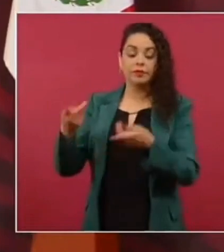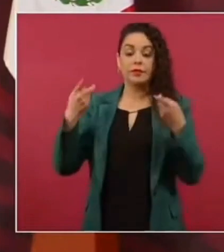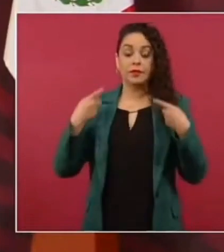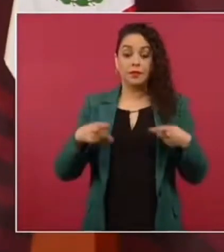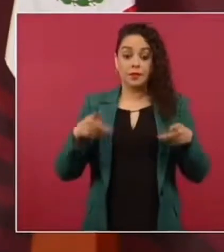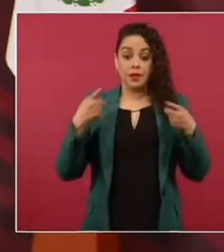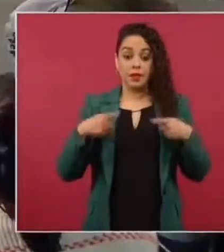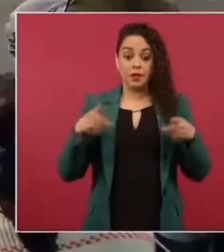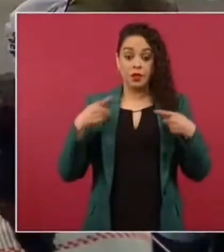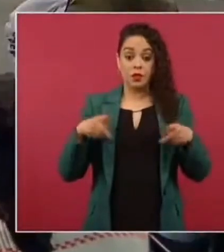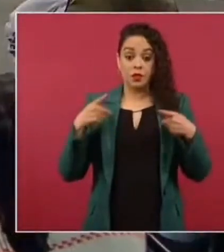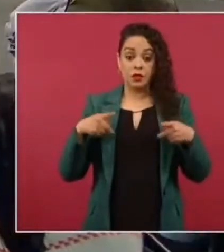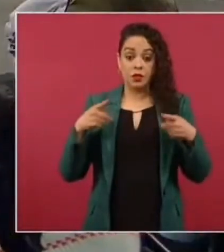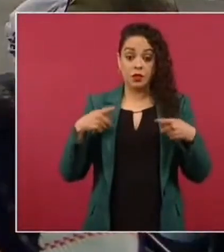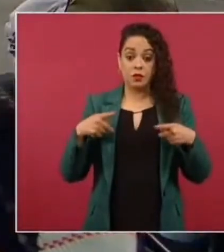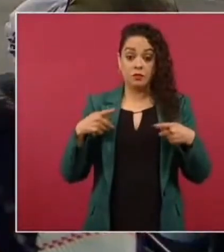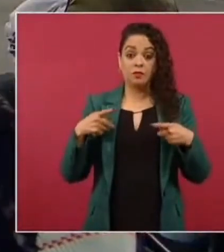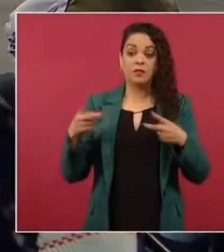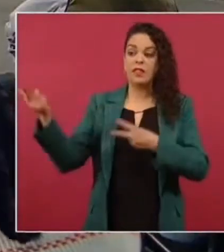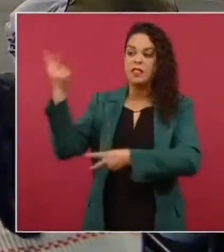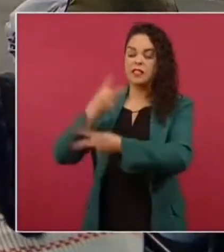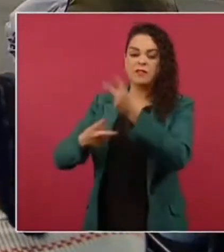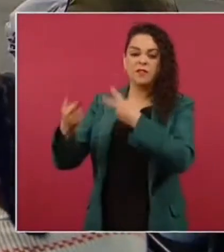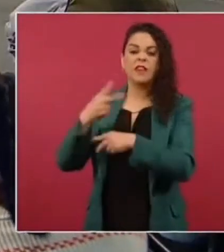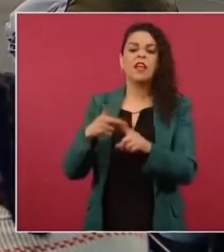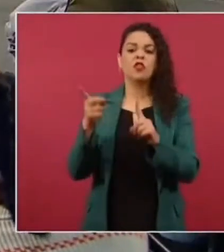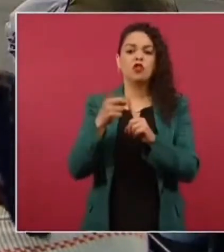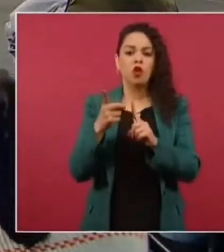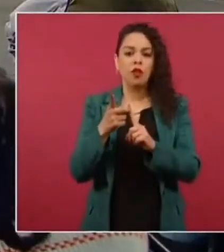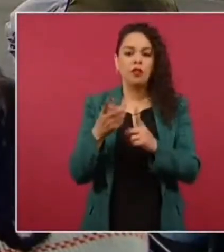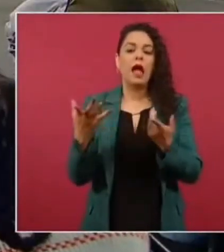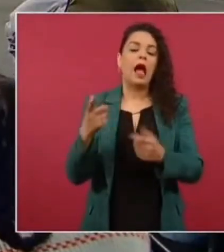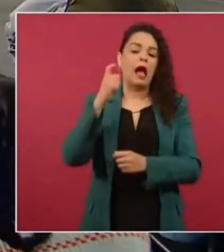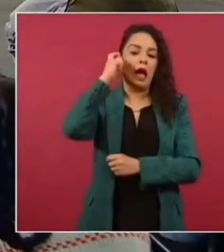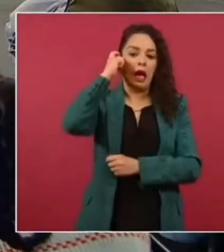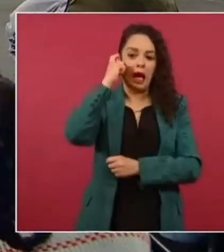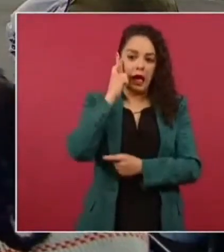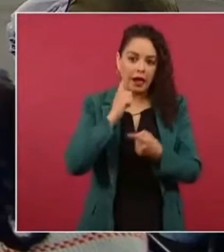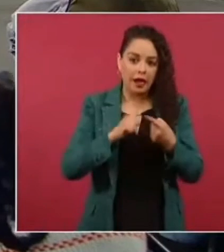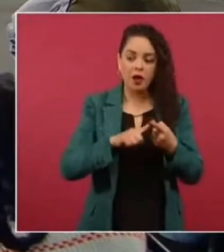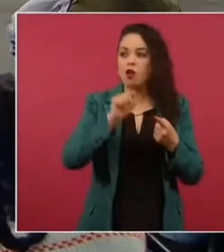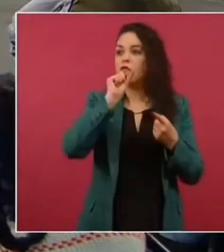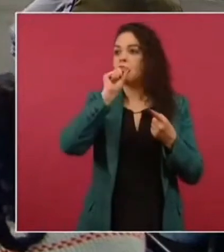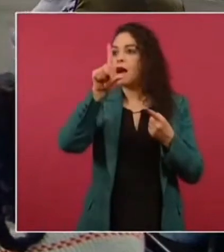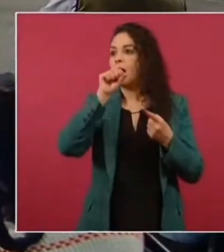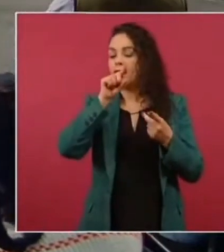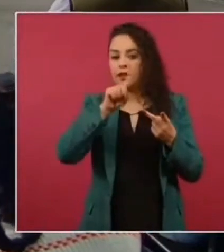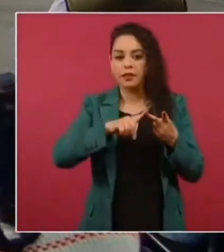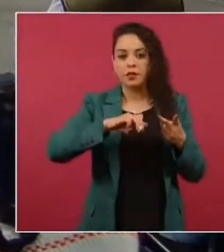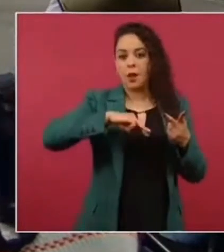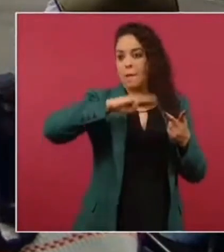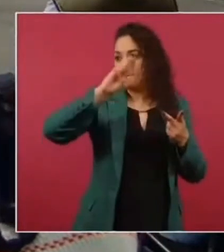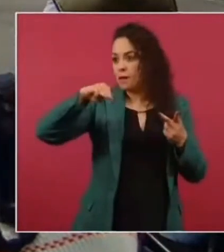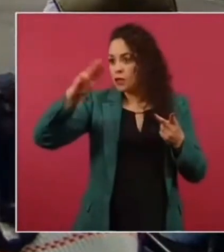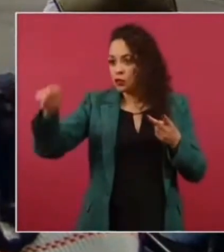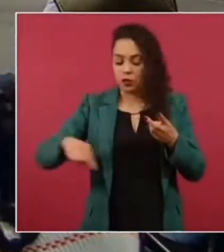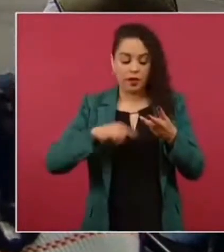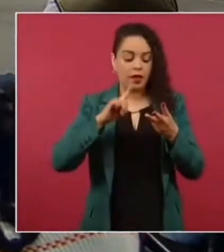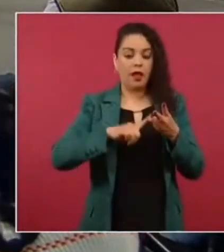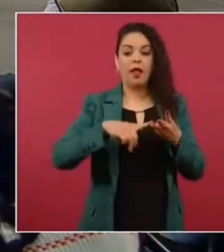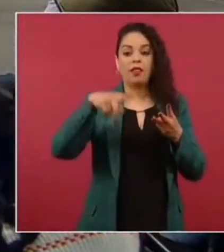Guerrero de Jalisco de Michoacán de Tabasco